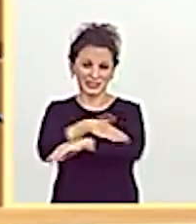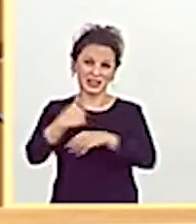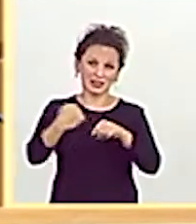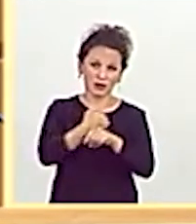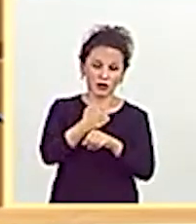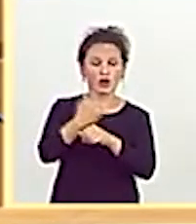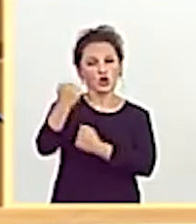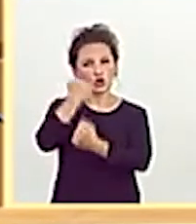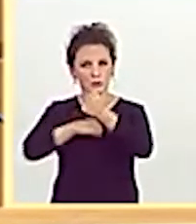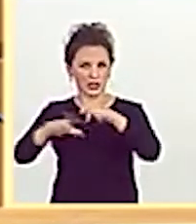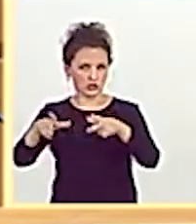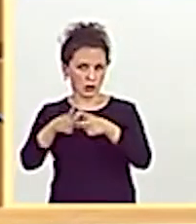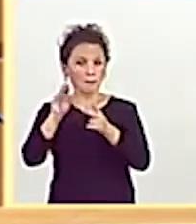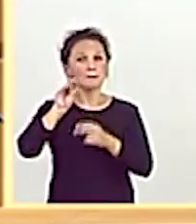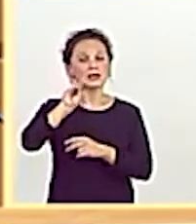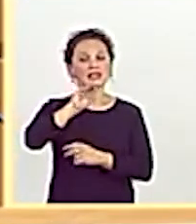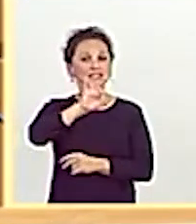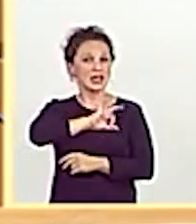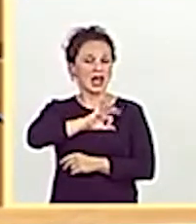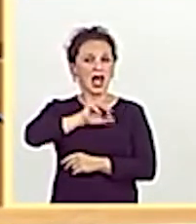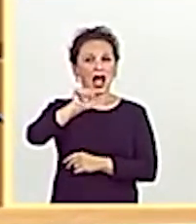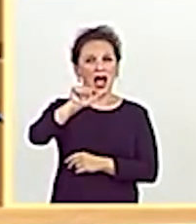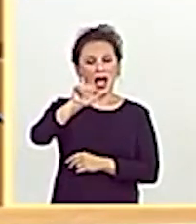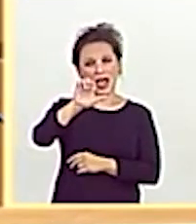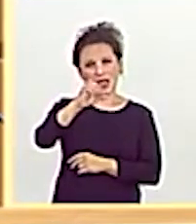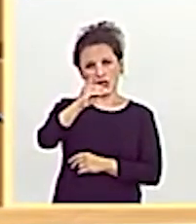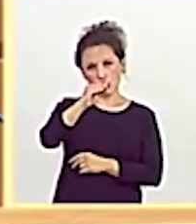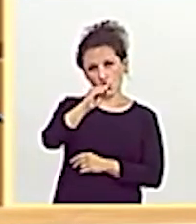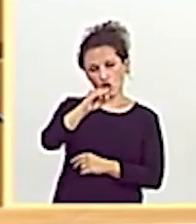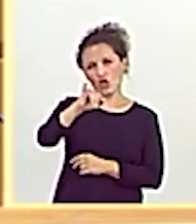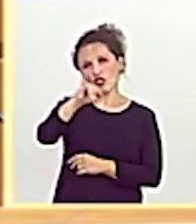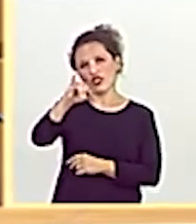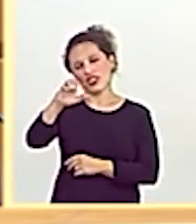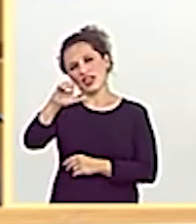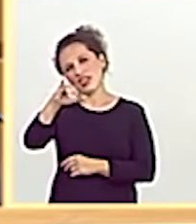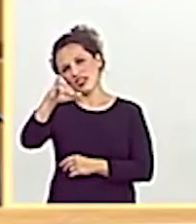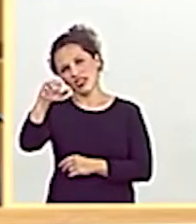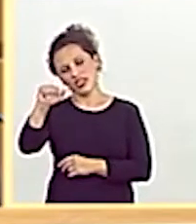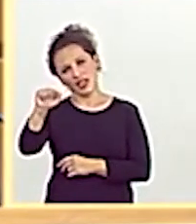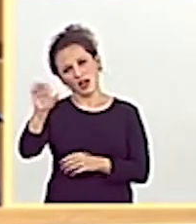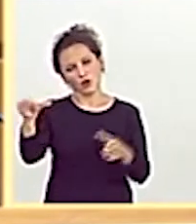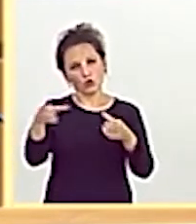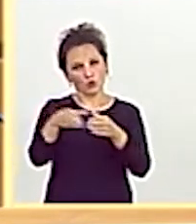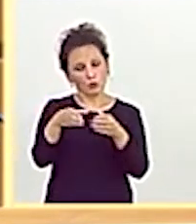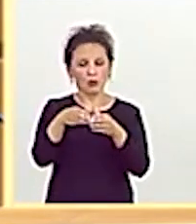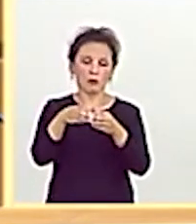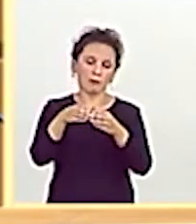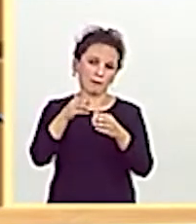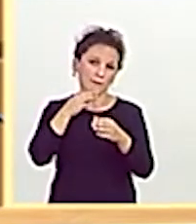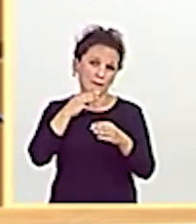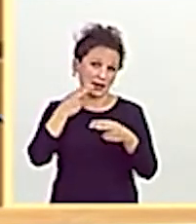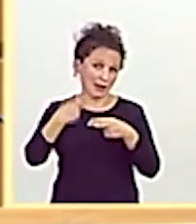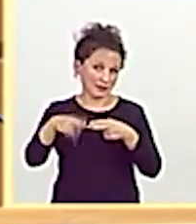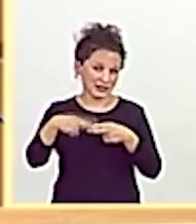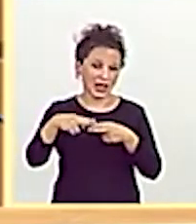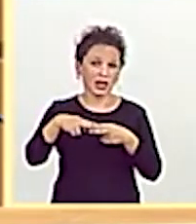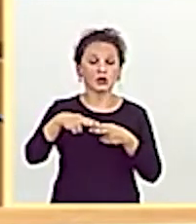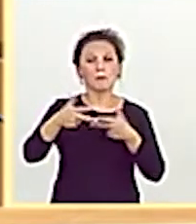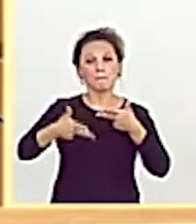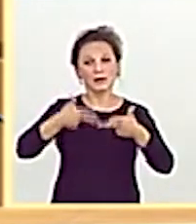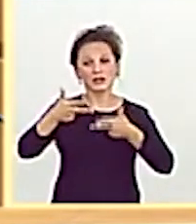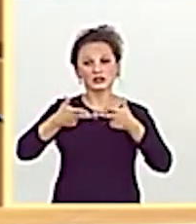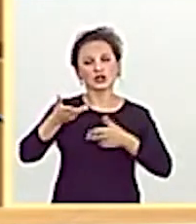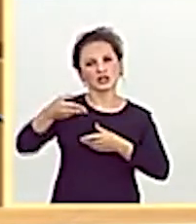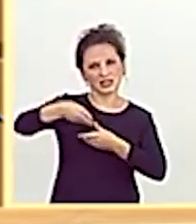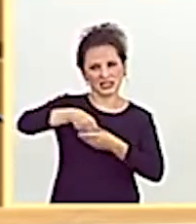Pregunta de la senadora Aedo Ceza, del Grupo Parlamentario Vasco en el Senado. Tiene la palabra